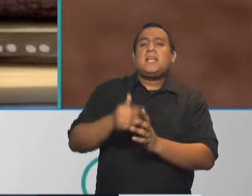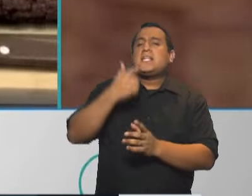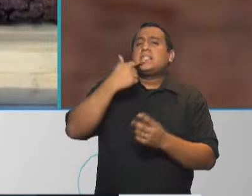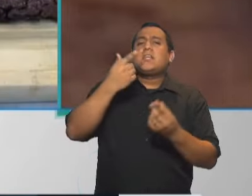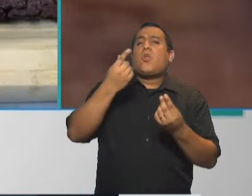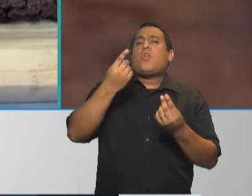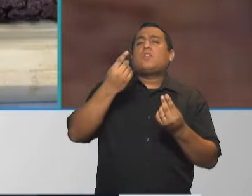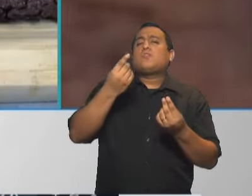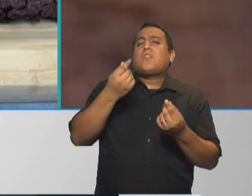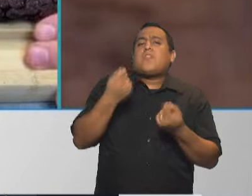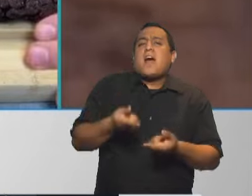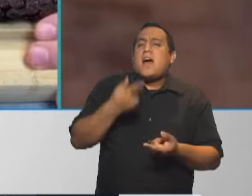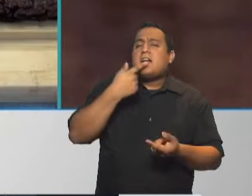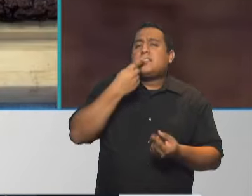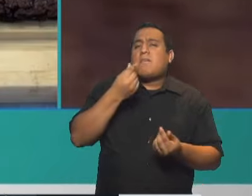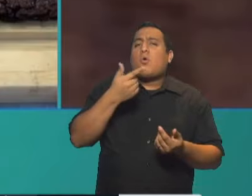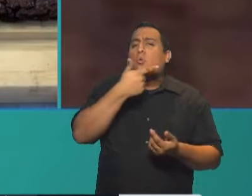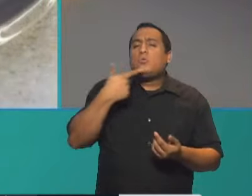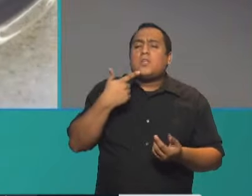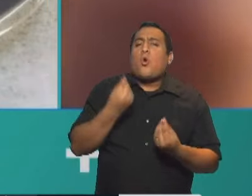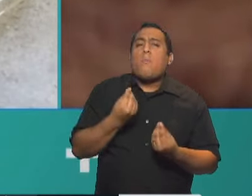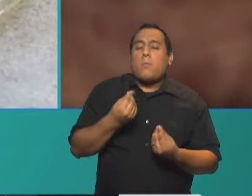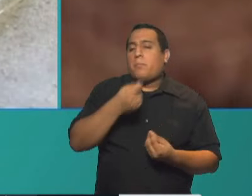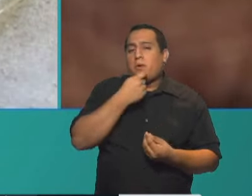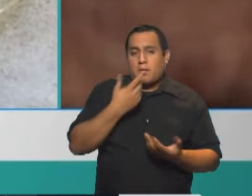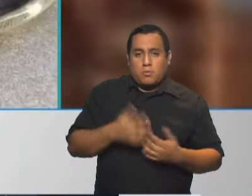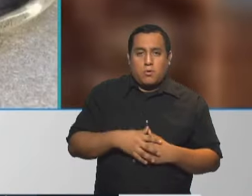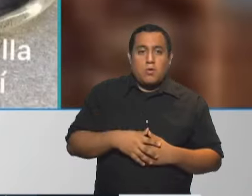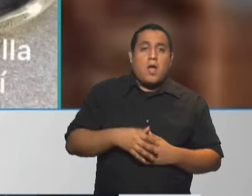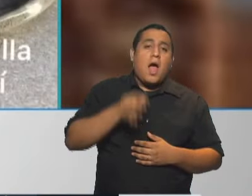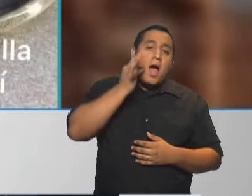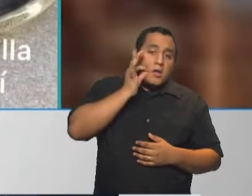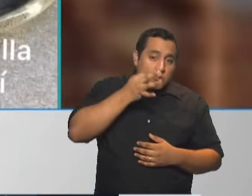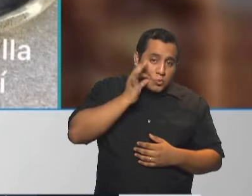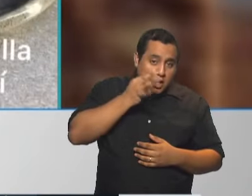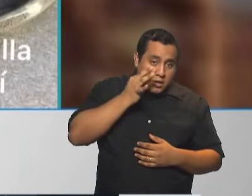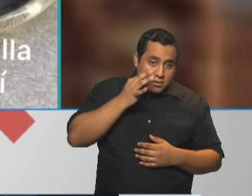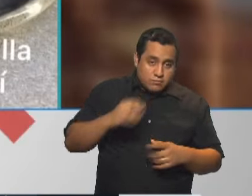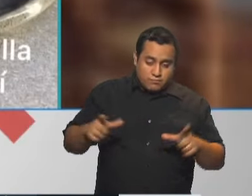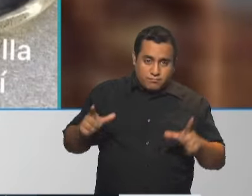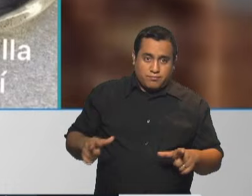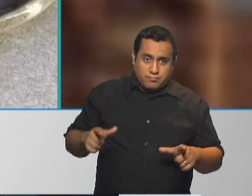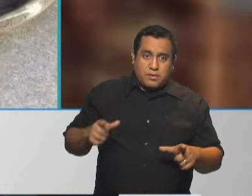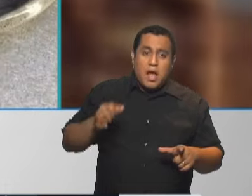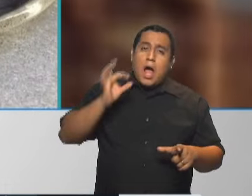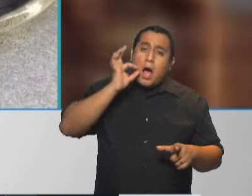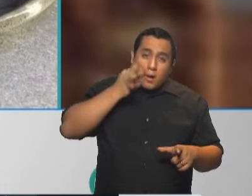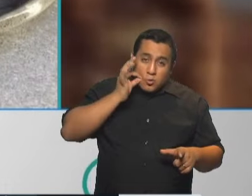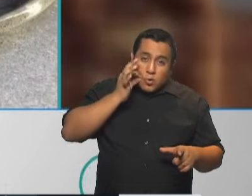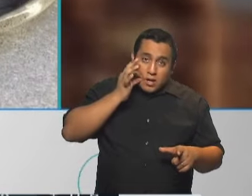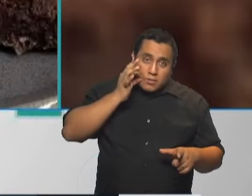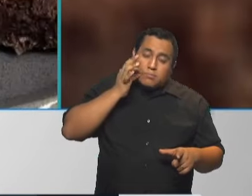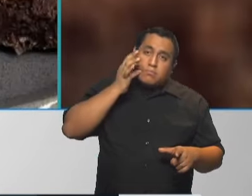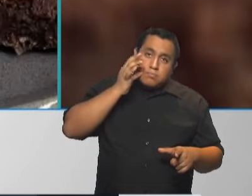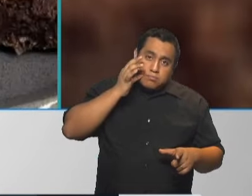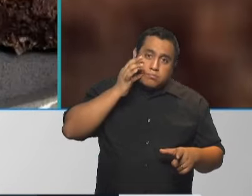si le damos el sabor dulce por ejemplo con mezcla de azúcar en todo un brownie la cantidad de calorías que va a tener no